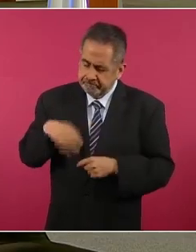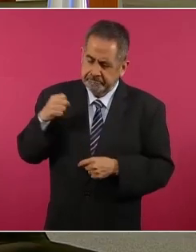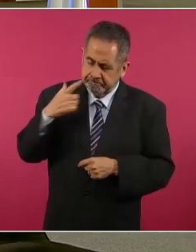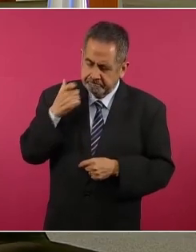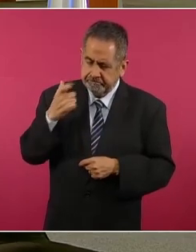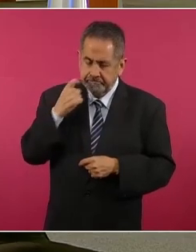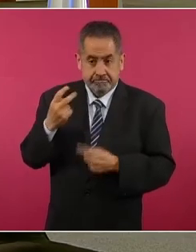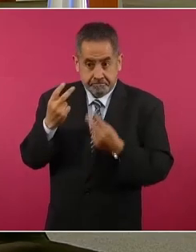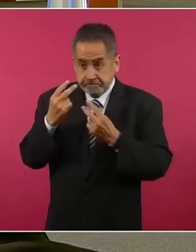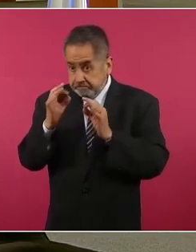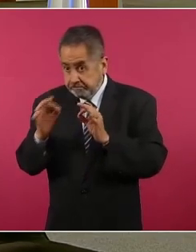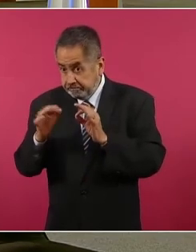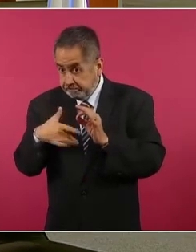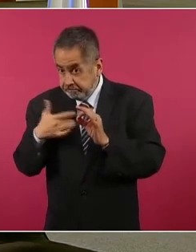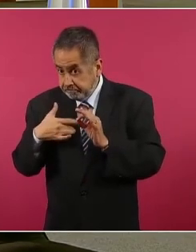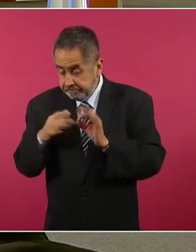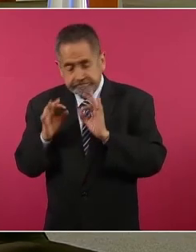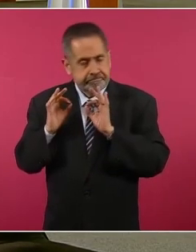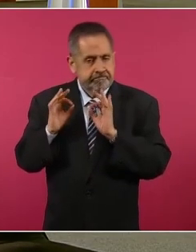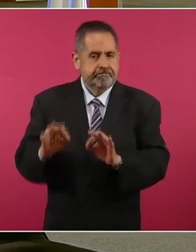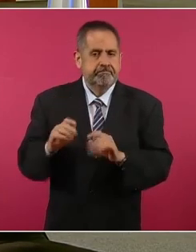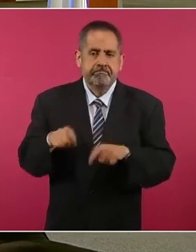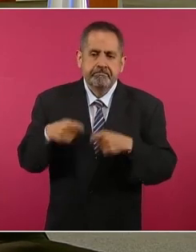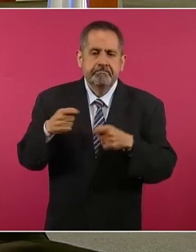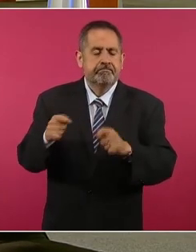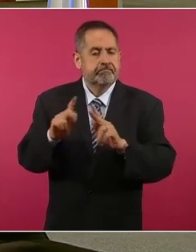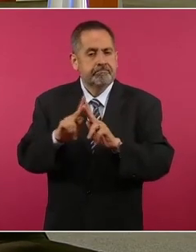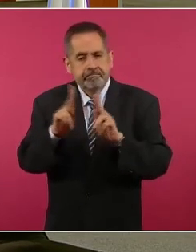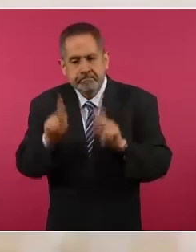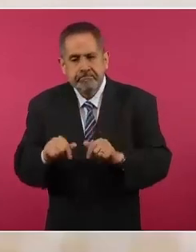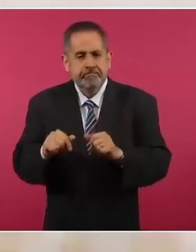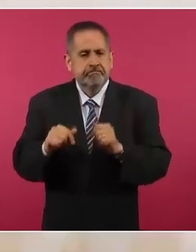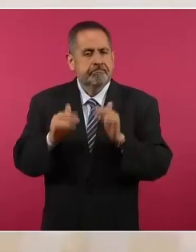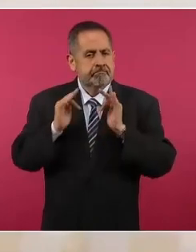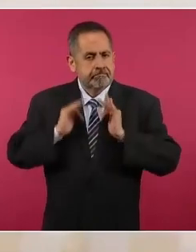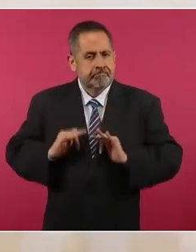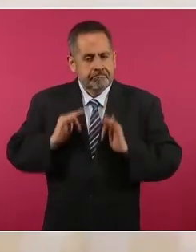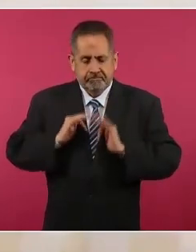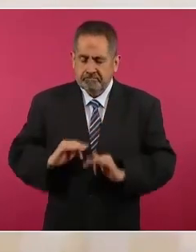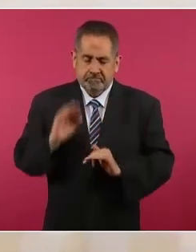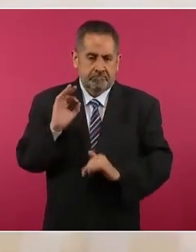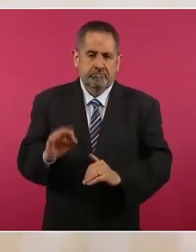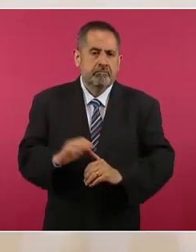para garantizarles la paz y la tranquilidad.